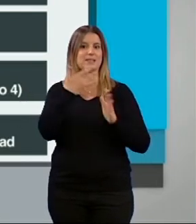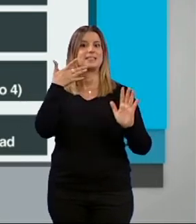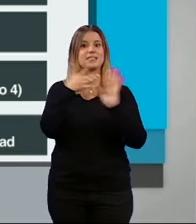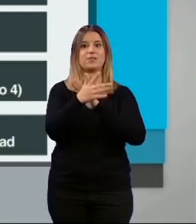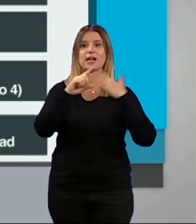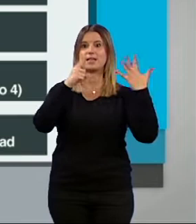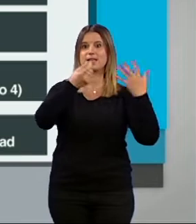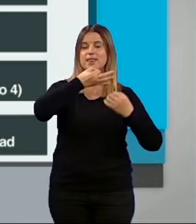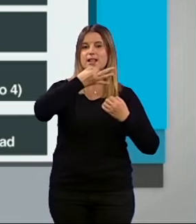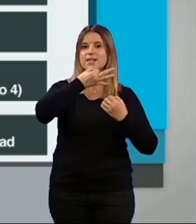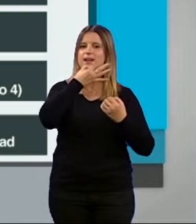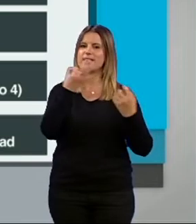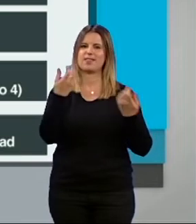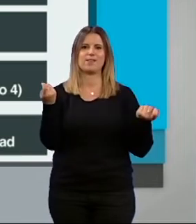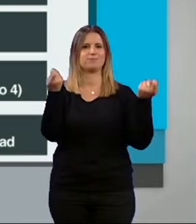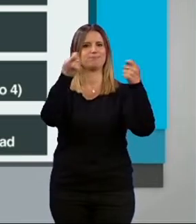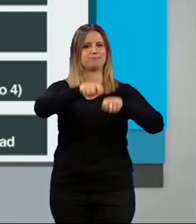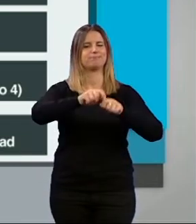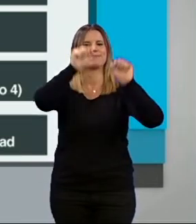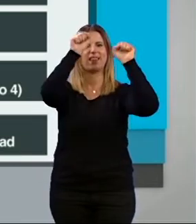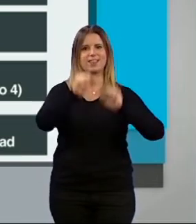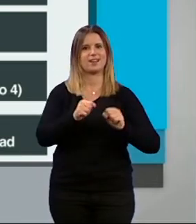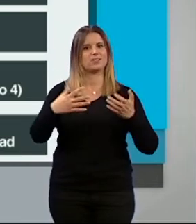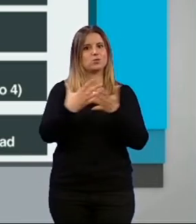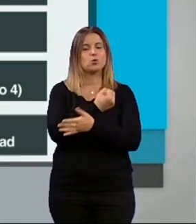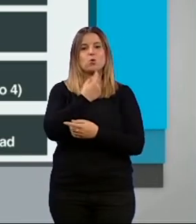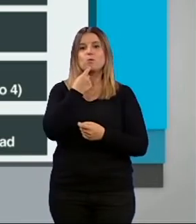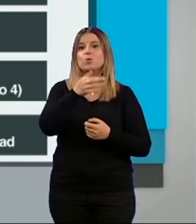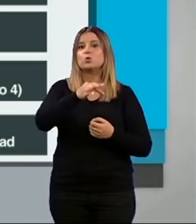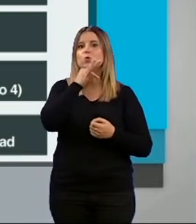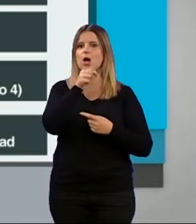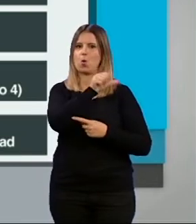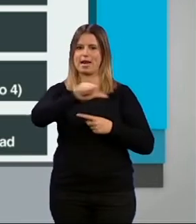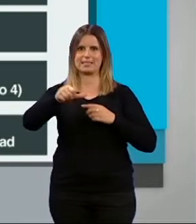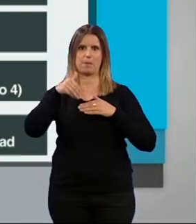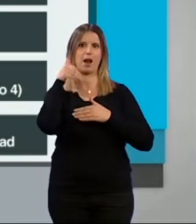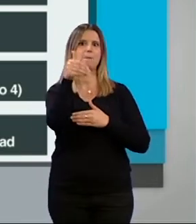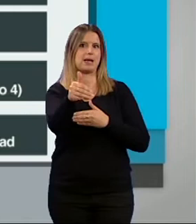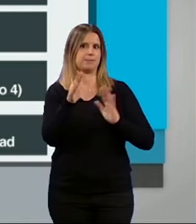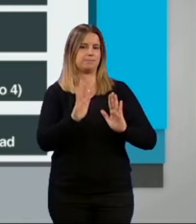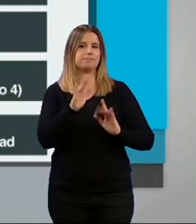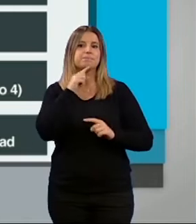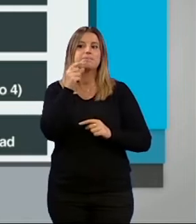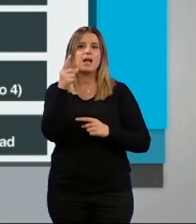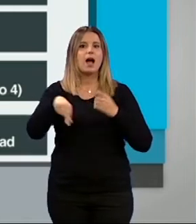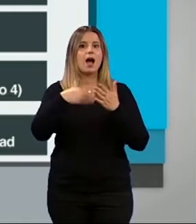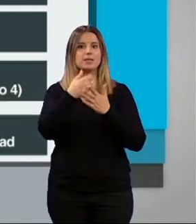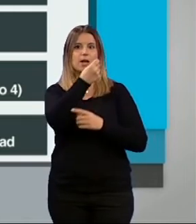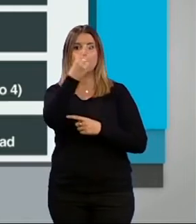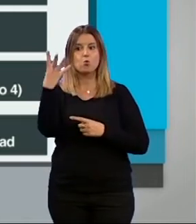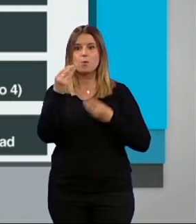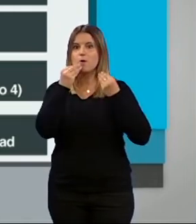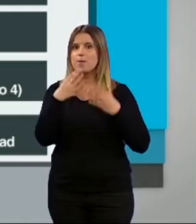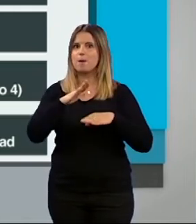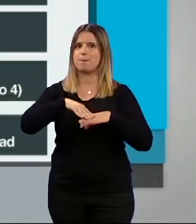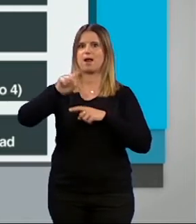a las 6 de la tarde tendrán que seguir echando la persiana al menos durante una semana más hasta que se den las cifras necesarias para